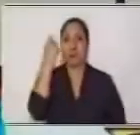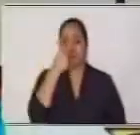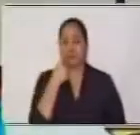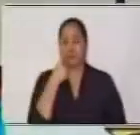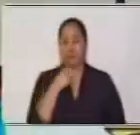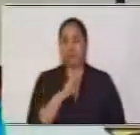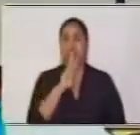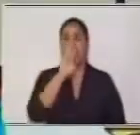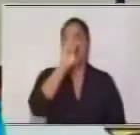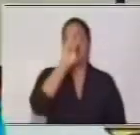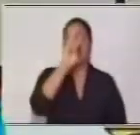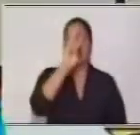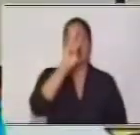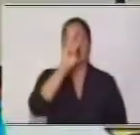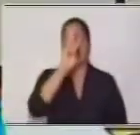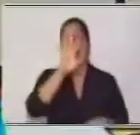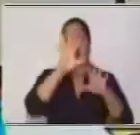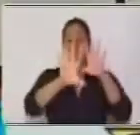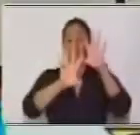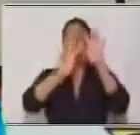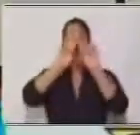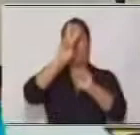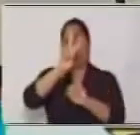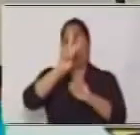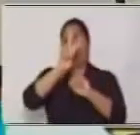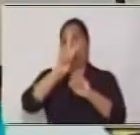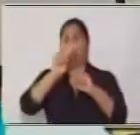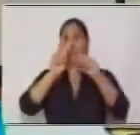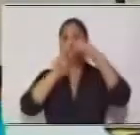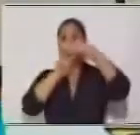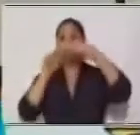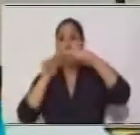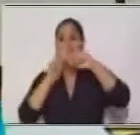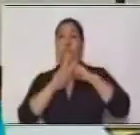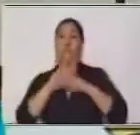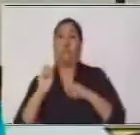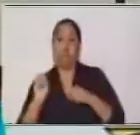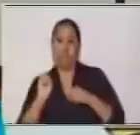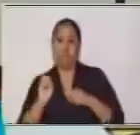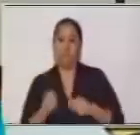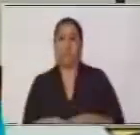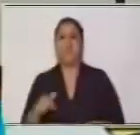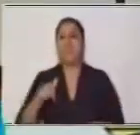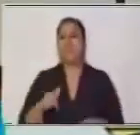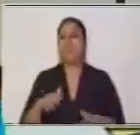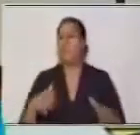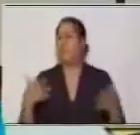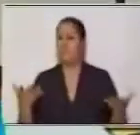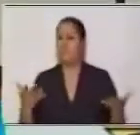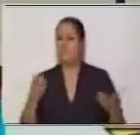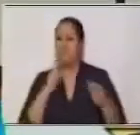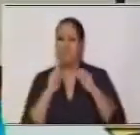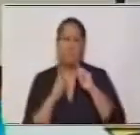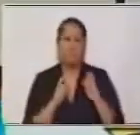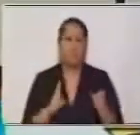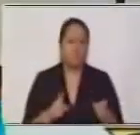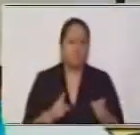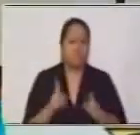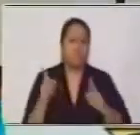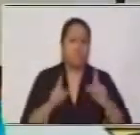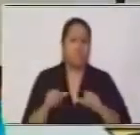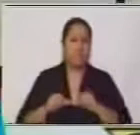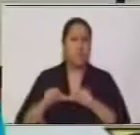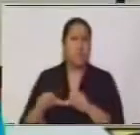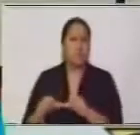Tres es a cinco, doce es a veinte. Y ahora te estarás preguntando, ¿qué sigue ahora? Pues nada,